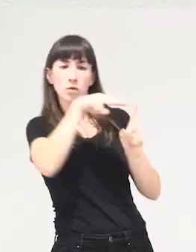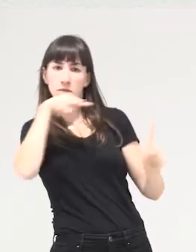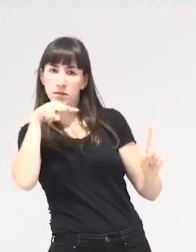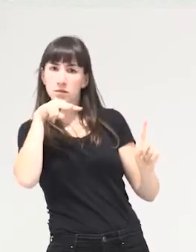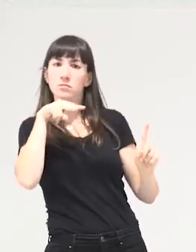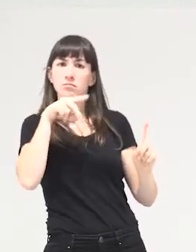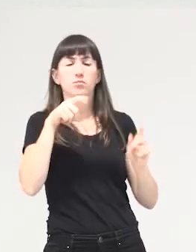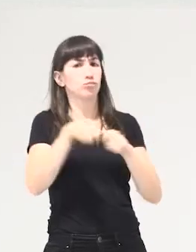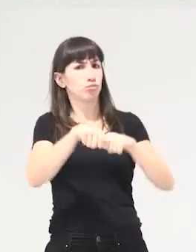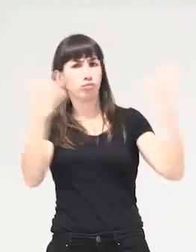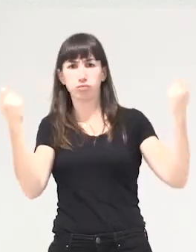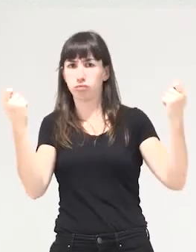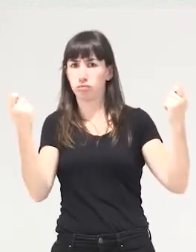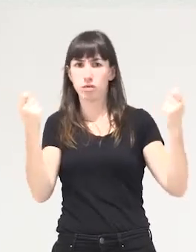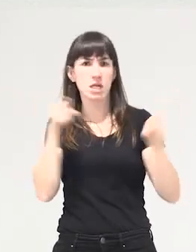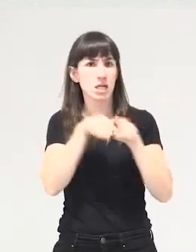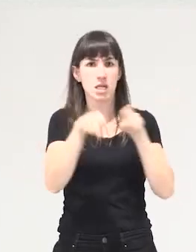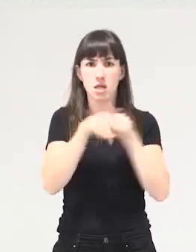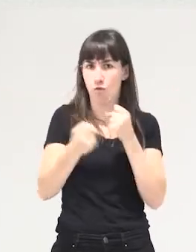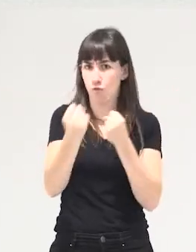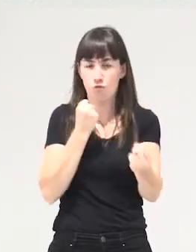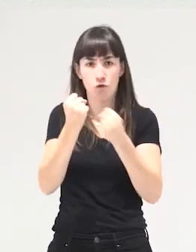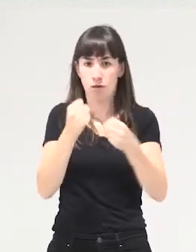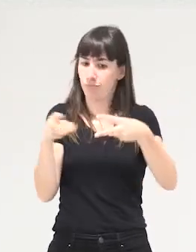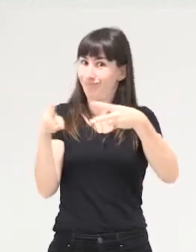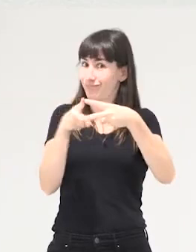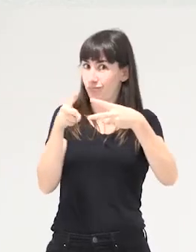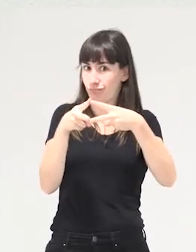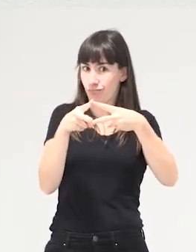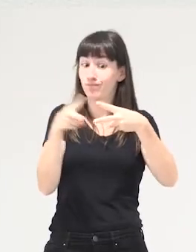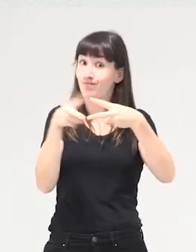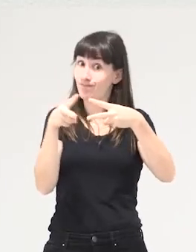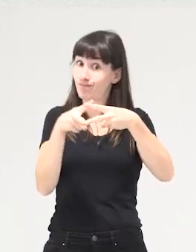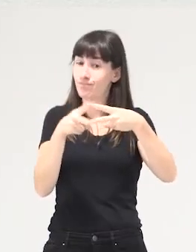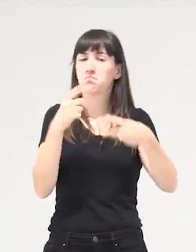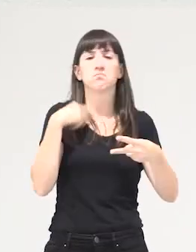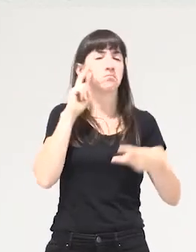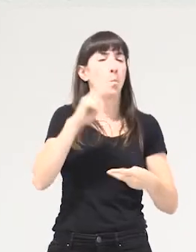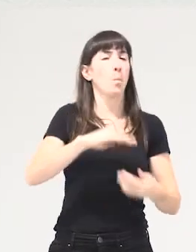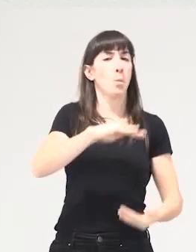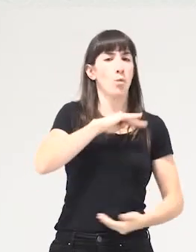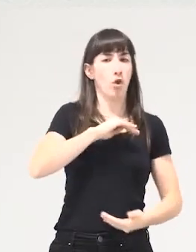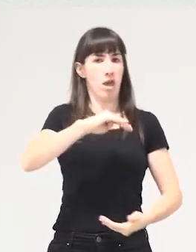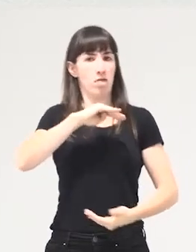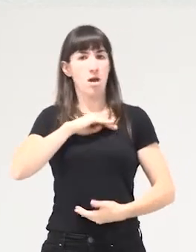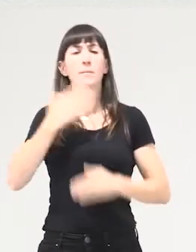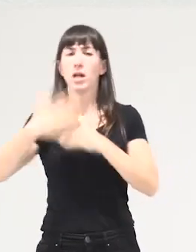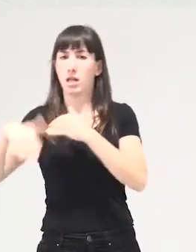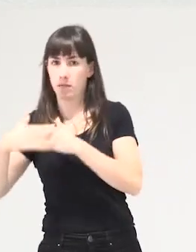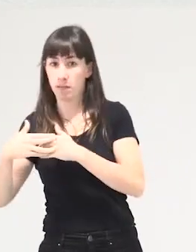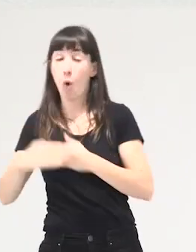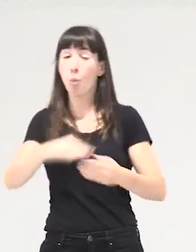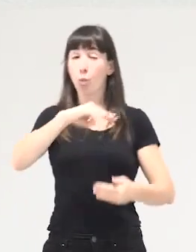rupturista y creo que estos dos elementos tienen sus potencias y también sus límites entonces entre las potencias yo